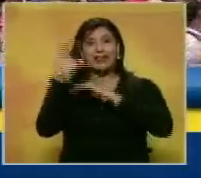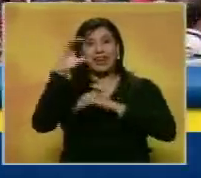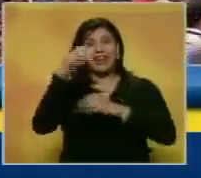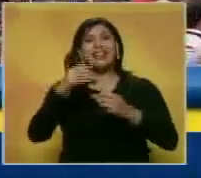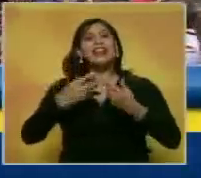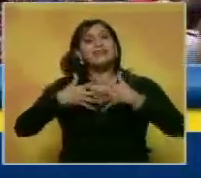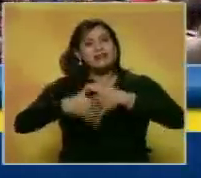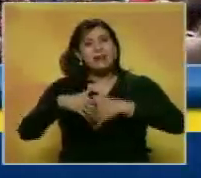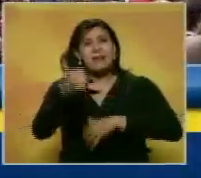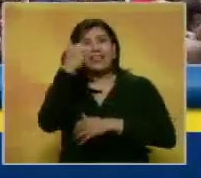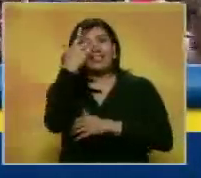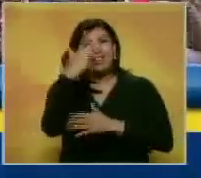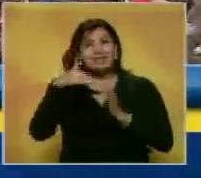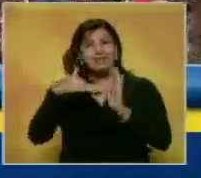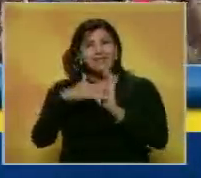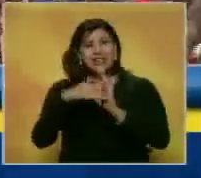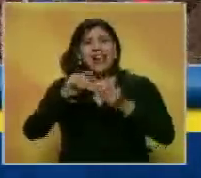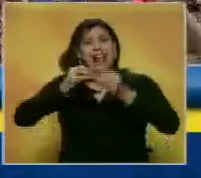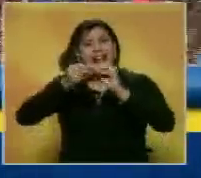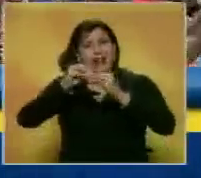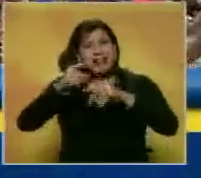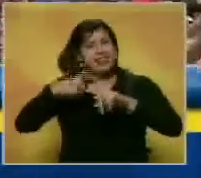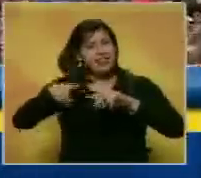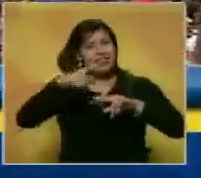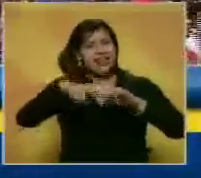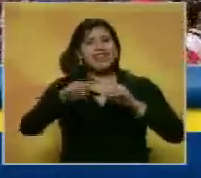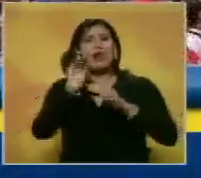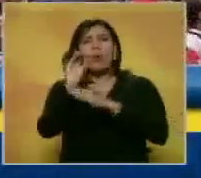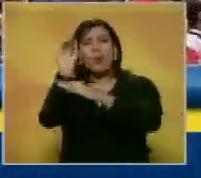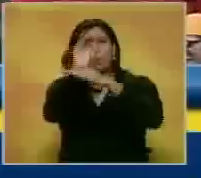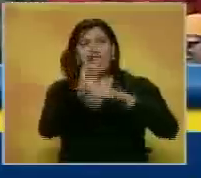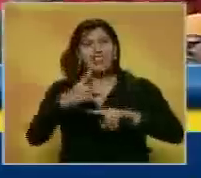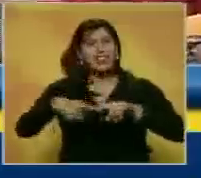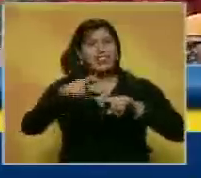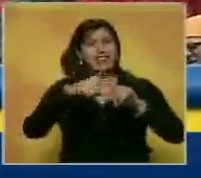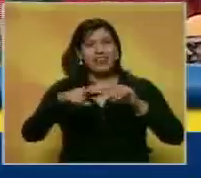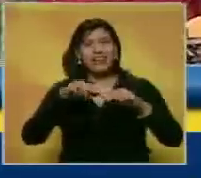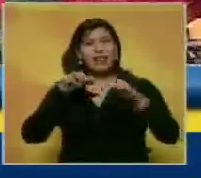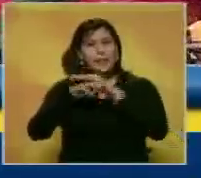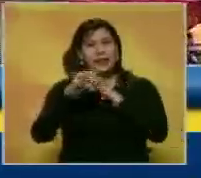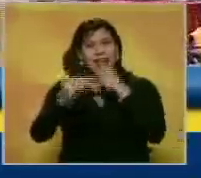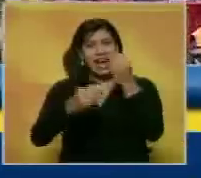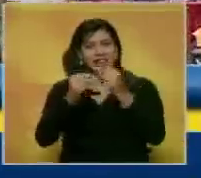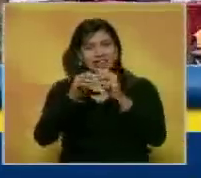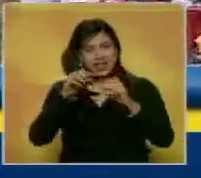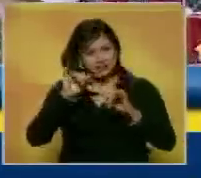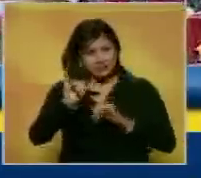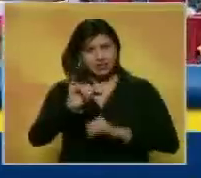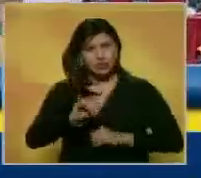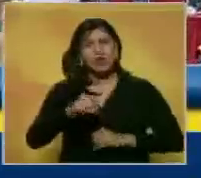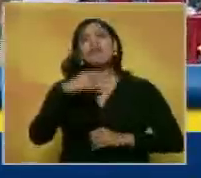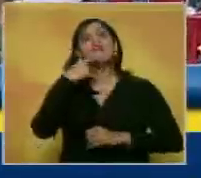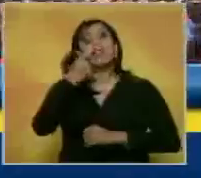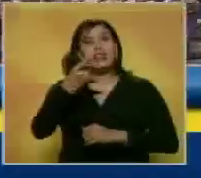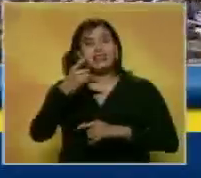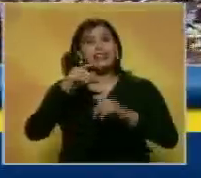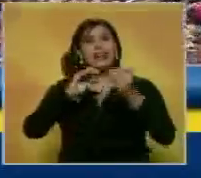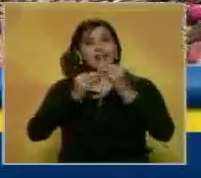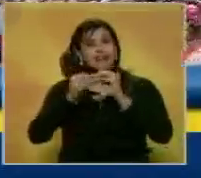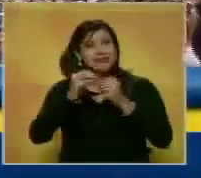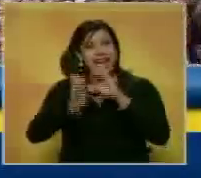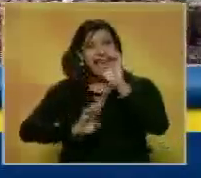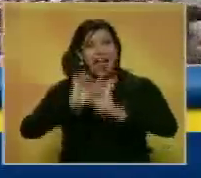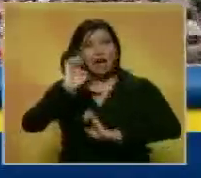por la fabricación de más de 3.000 piezas de repuestos de mantenimiento para los diferentes vagones que conforman el subterráneo. Entre las piezas